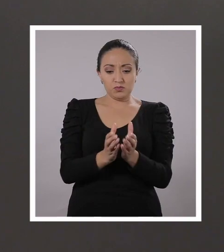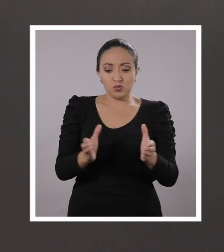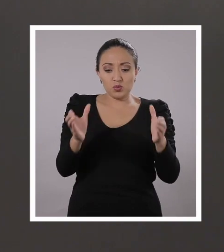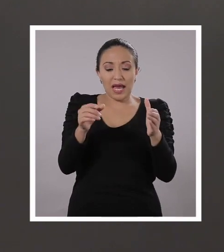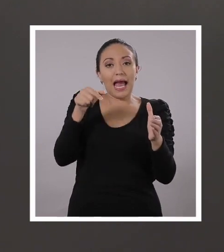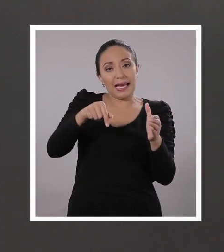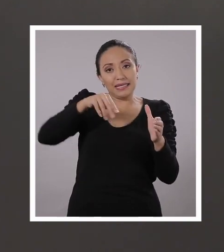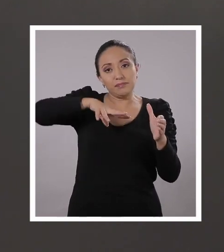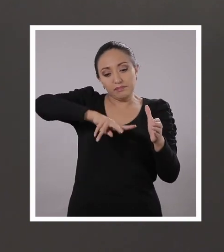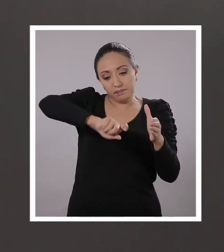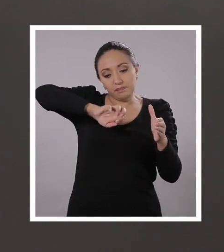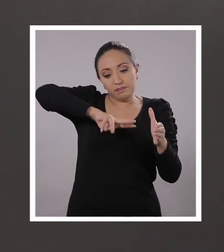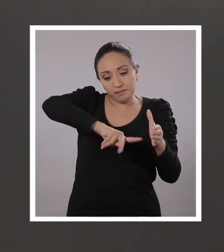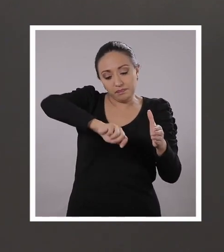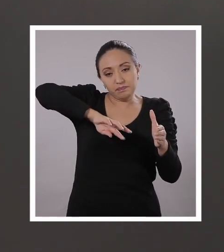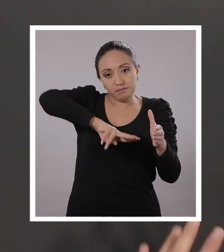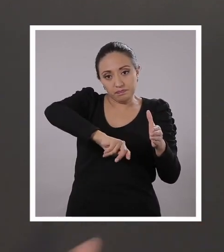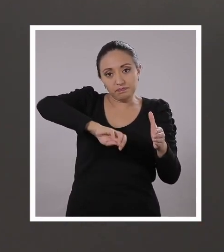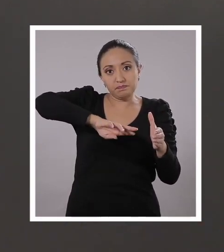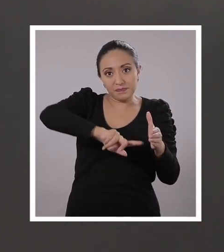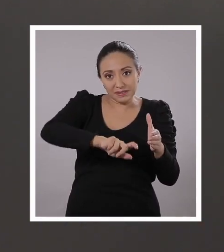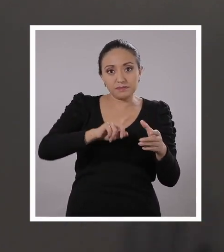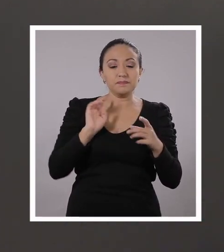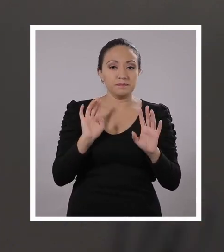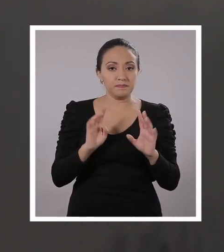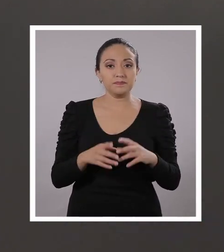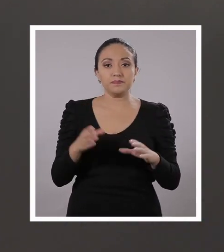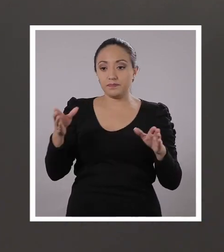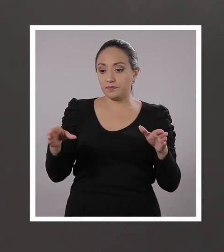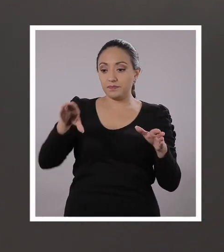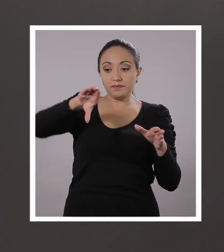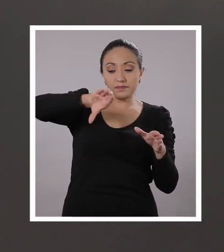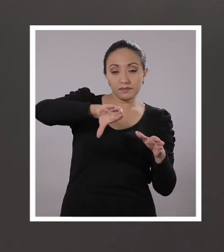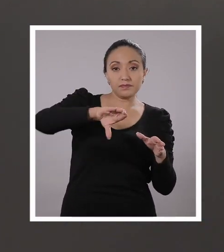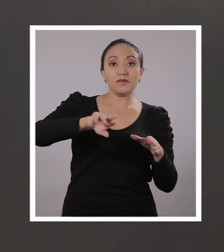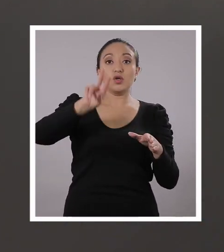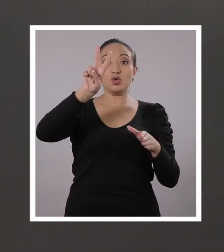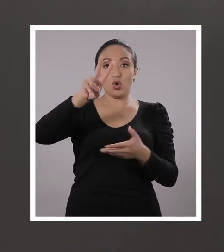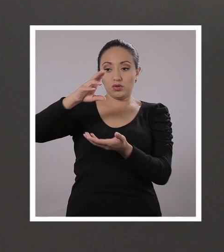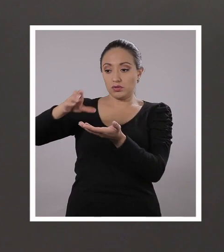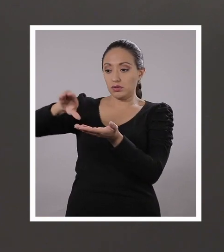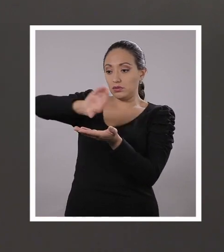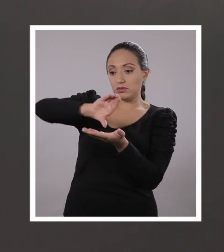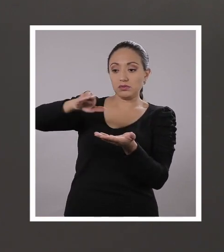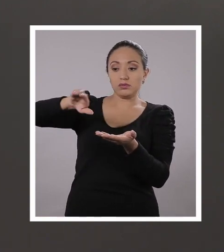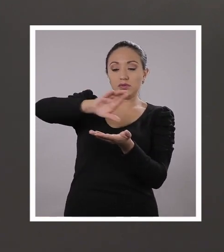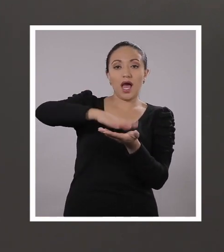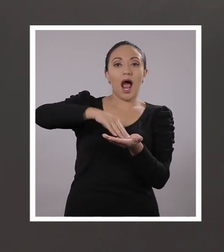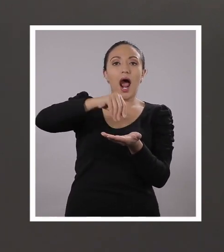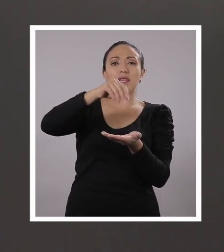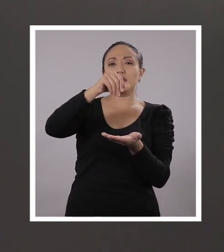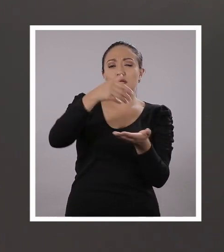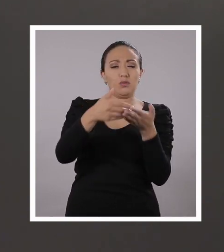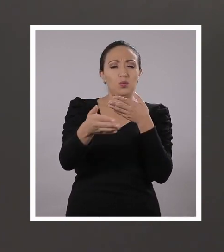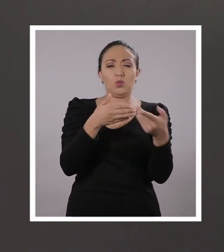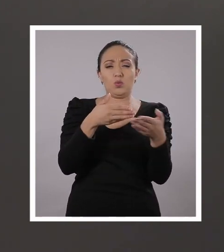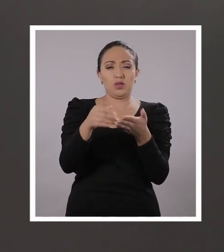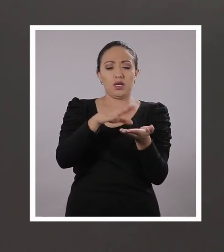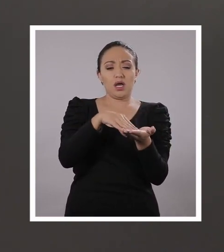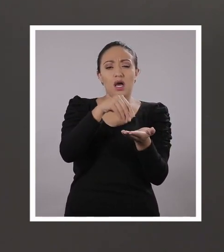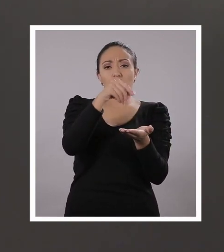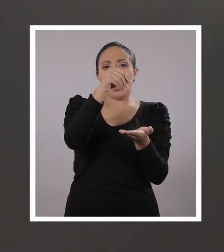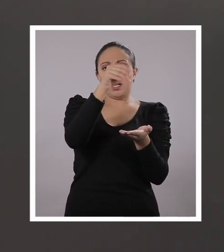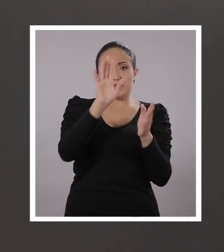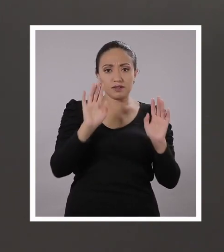para poder hacer nuestra plastilina casera. Todo va ahí dentro. Vamos a necesitar dos tazas de harina, la que tengas en casa.